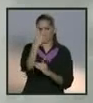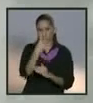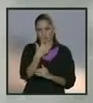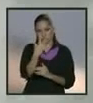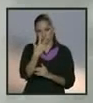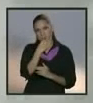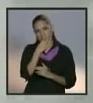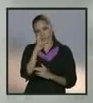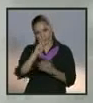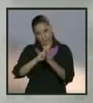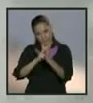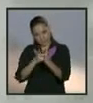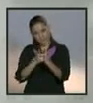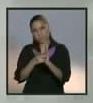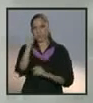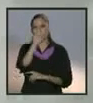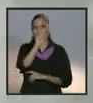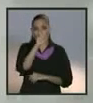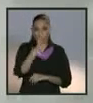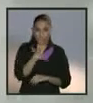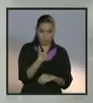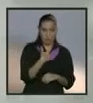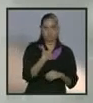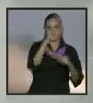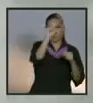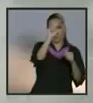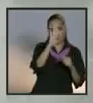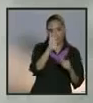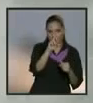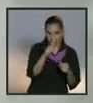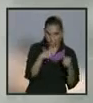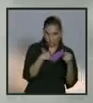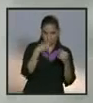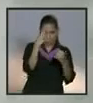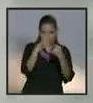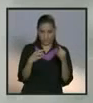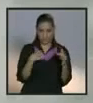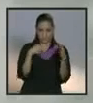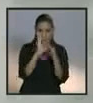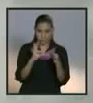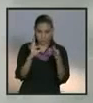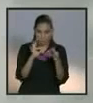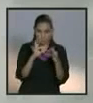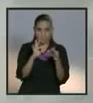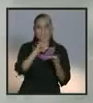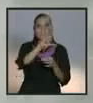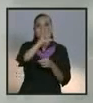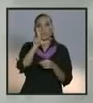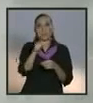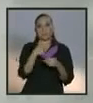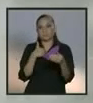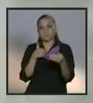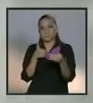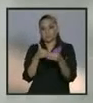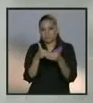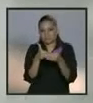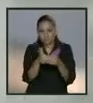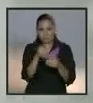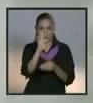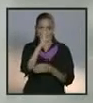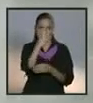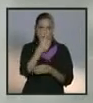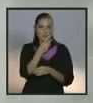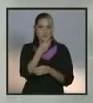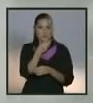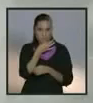A quien, por sorteo le corresponderá cerrar un bloque temático, pierde el derecho para hacerlo en caso de que se agote anticipadamente sus ocho minutos